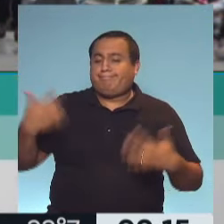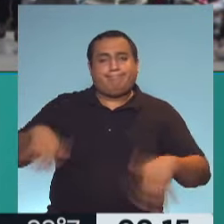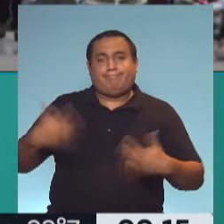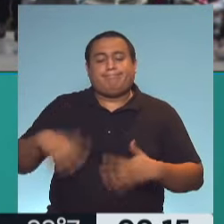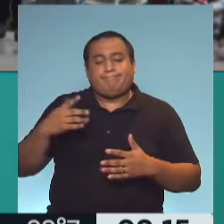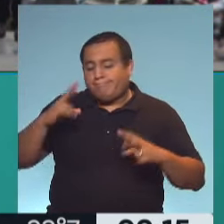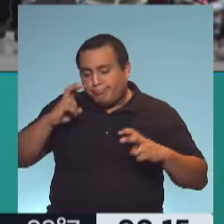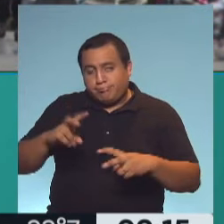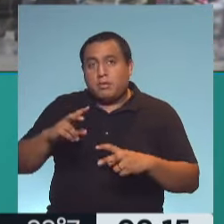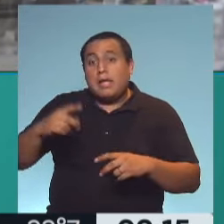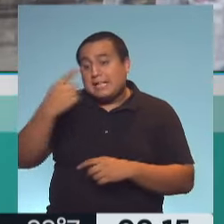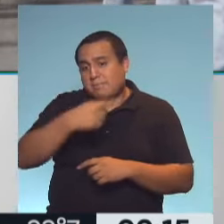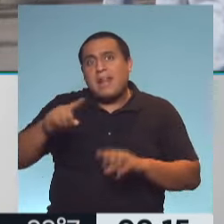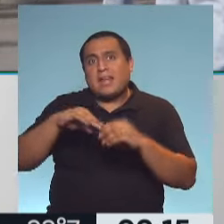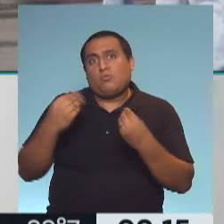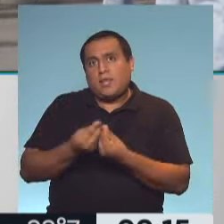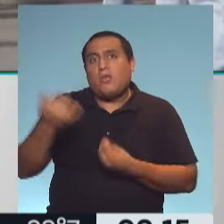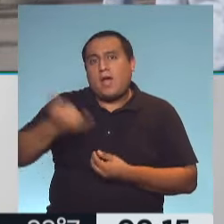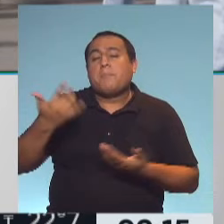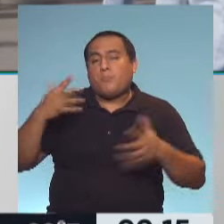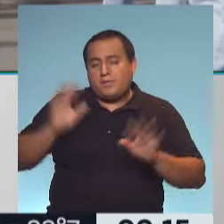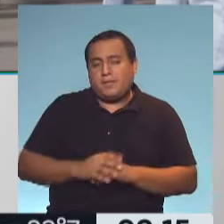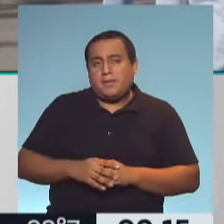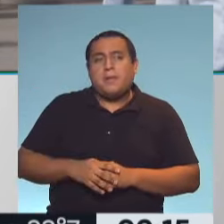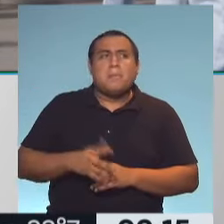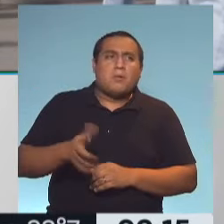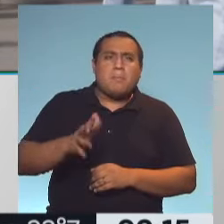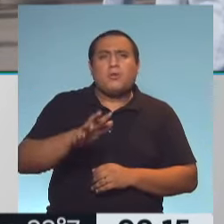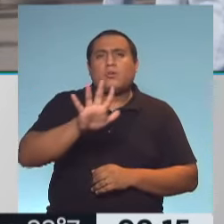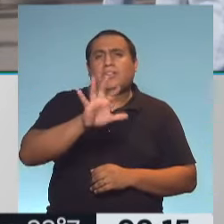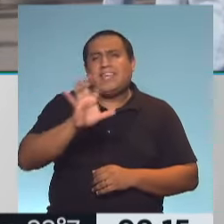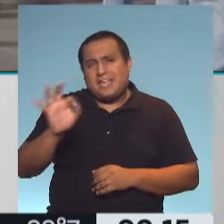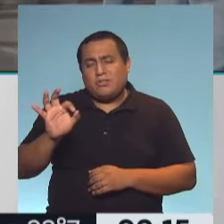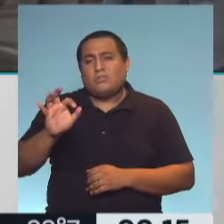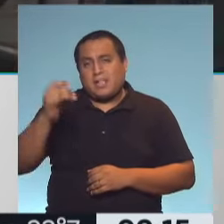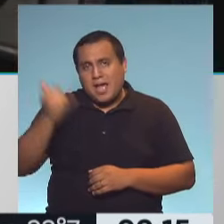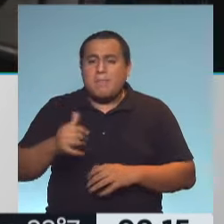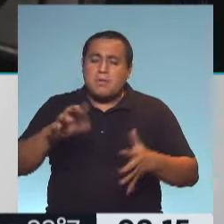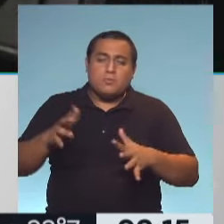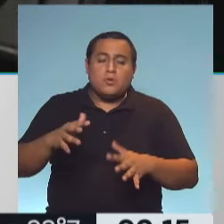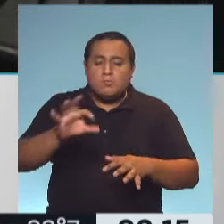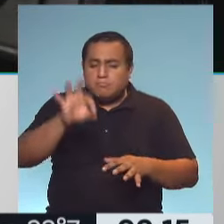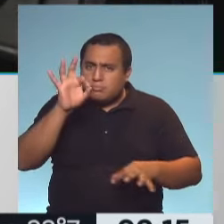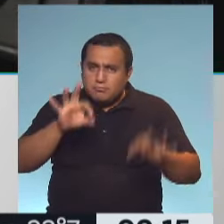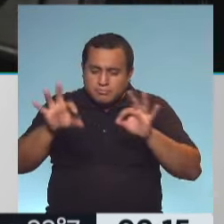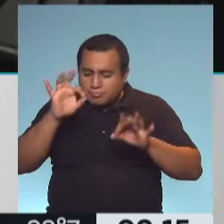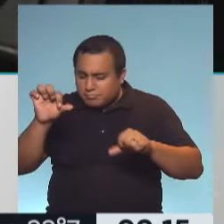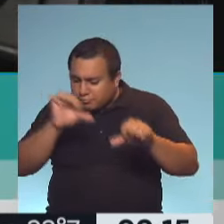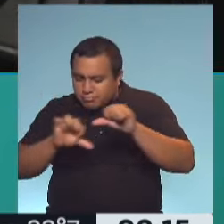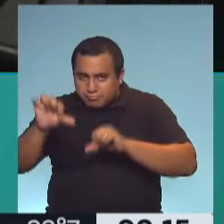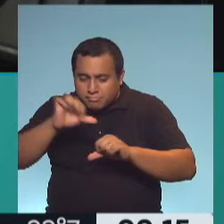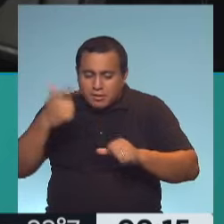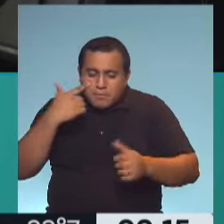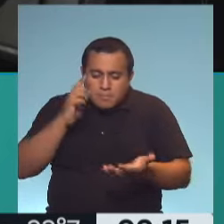deberían estar esta semana, pero obviamente hay que analizar que son cerca de 500 casos los que se tomaron como muestras para esta investigación